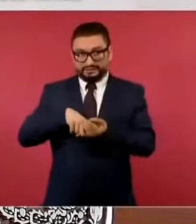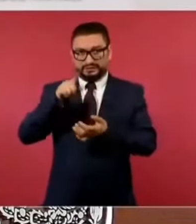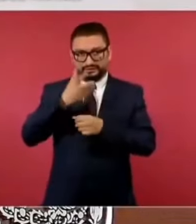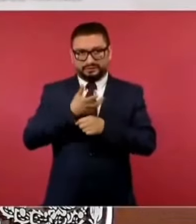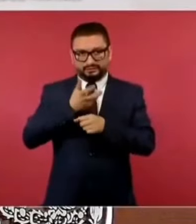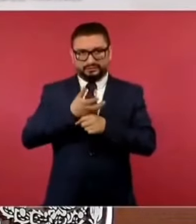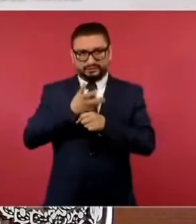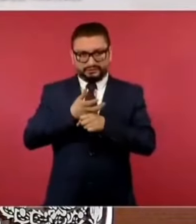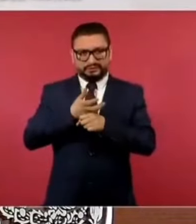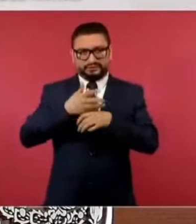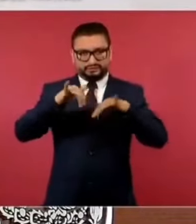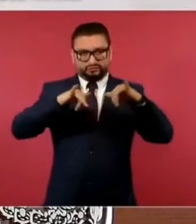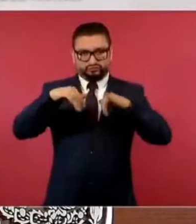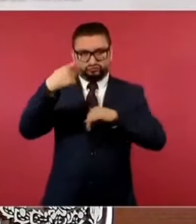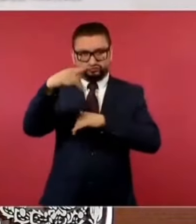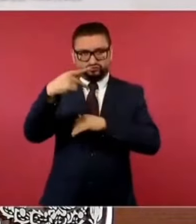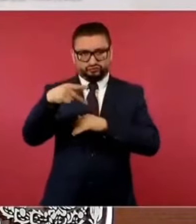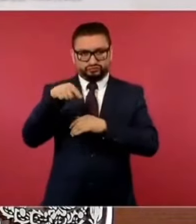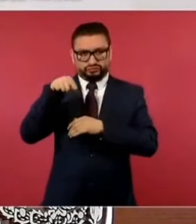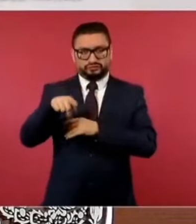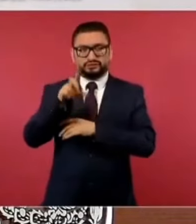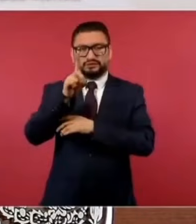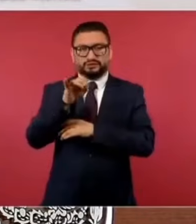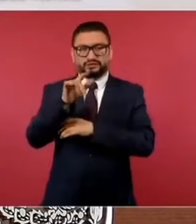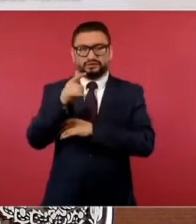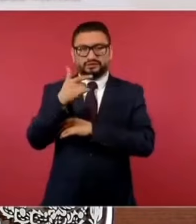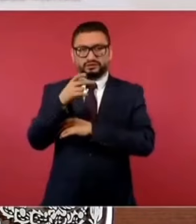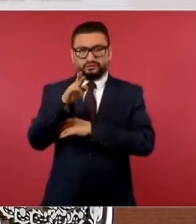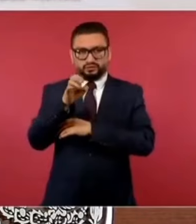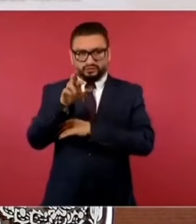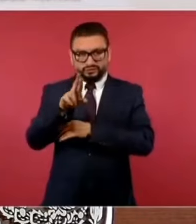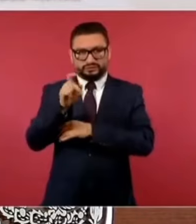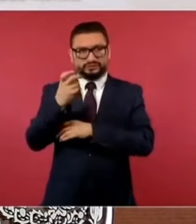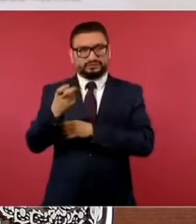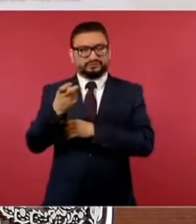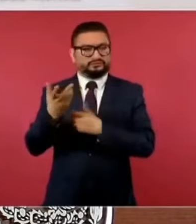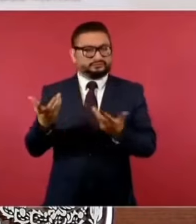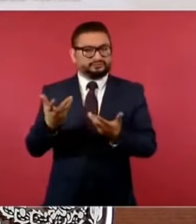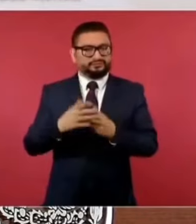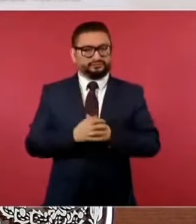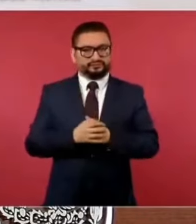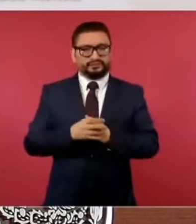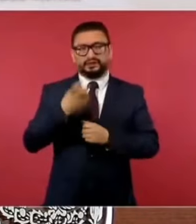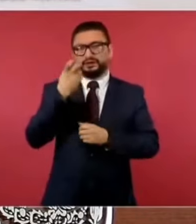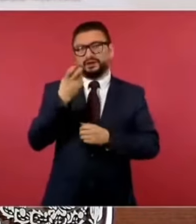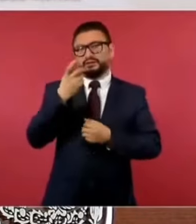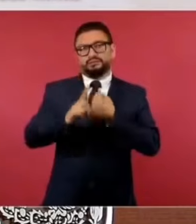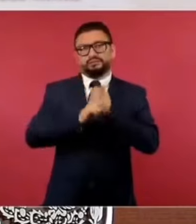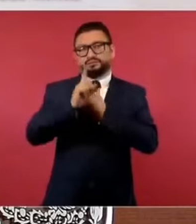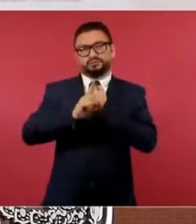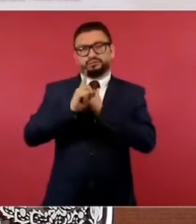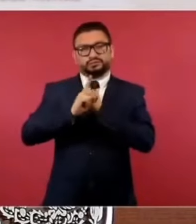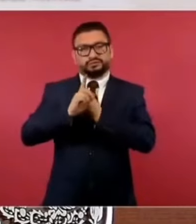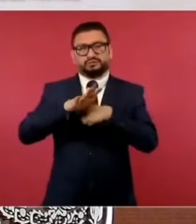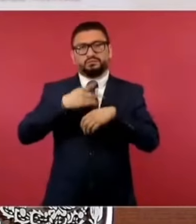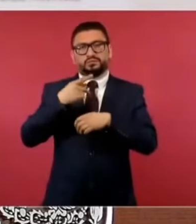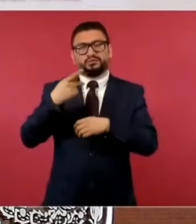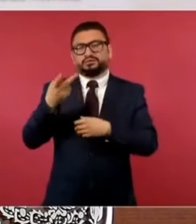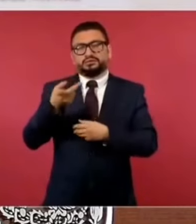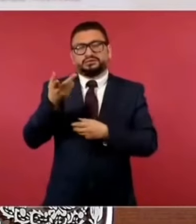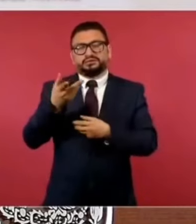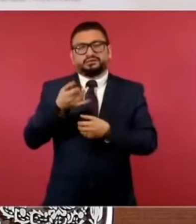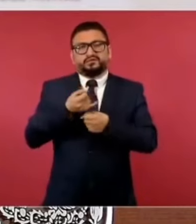territorialmente hablando, es del agua. Entonces, es un problema tener información.